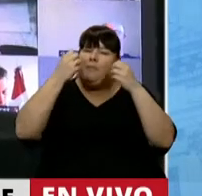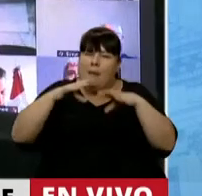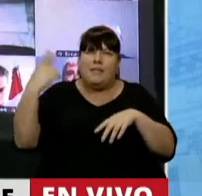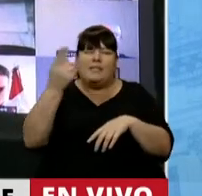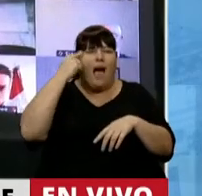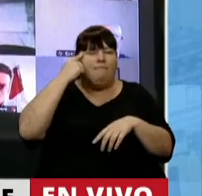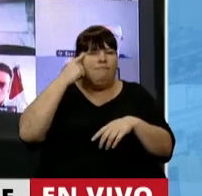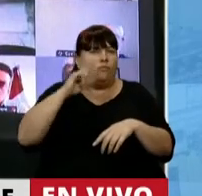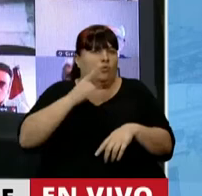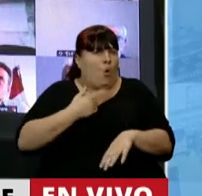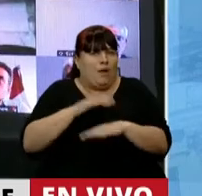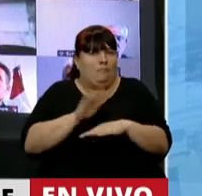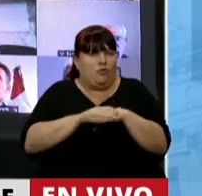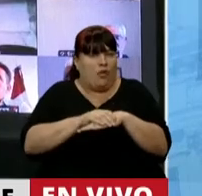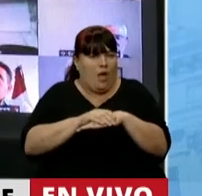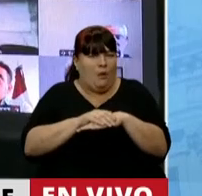hacernos cargo.